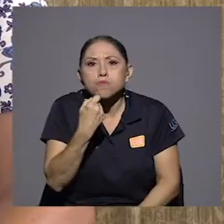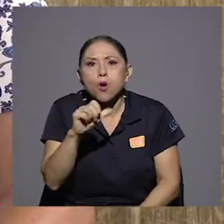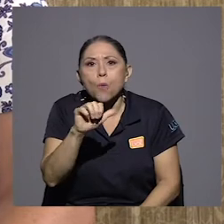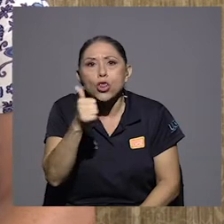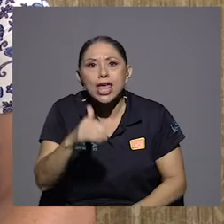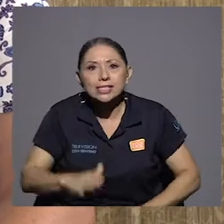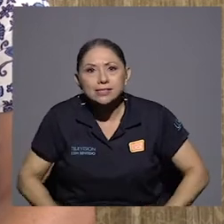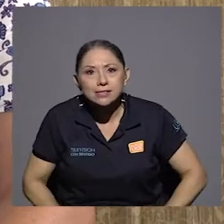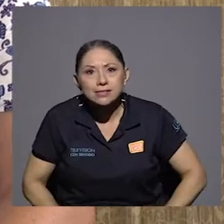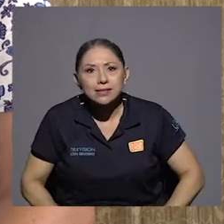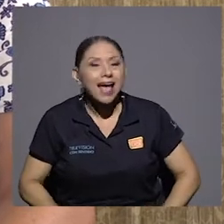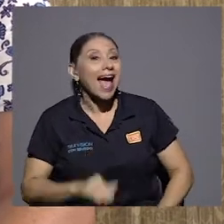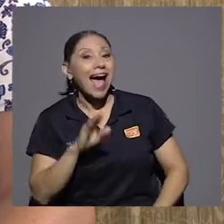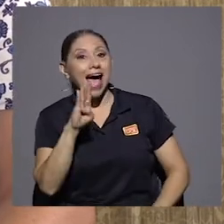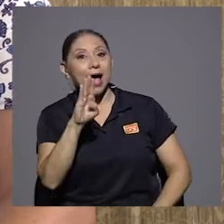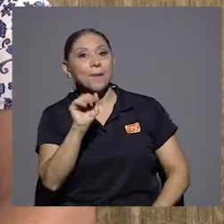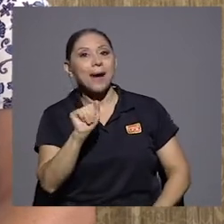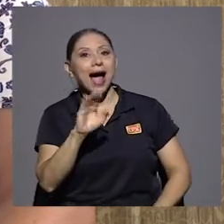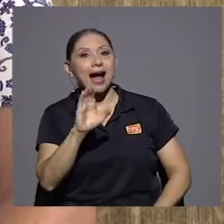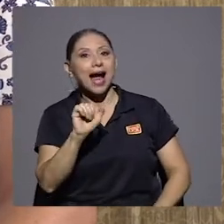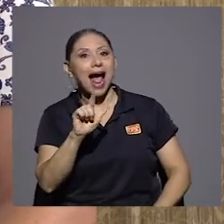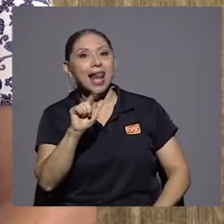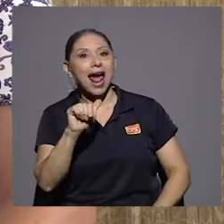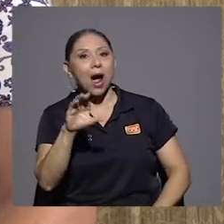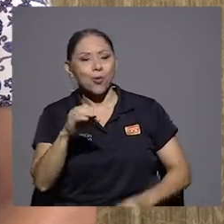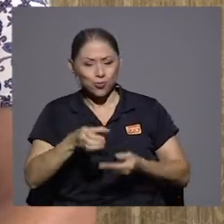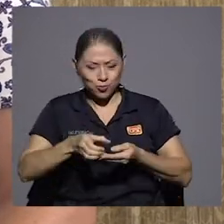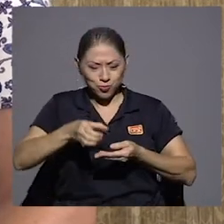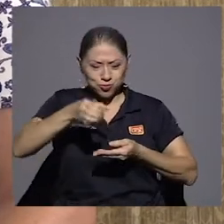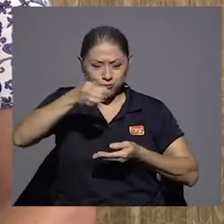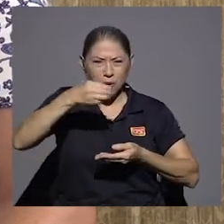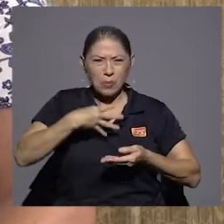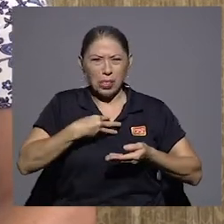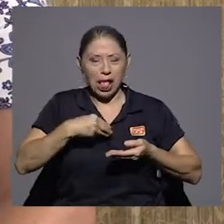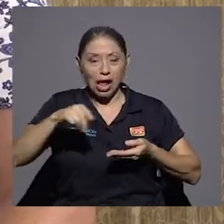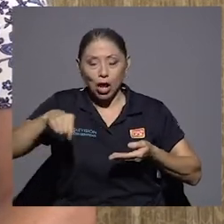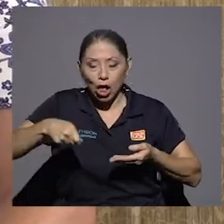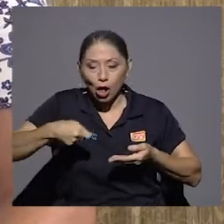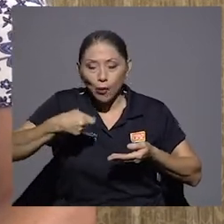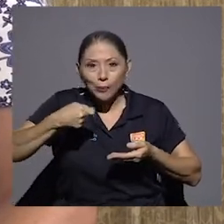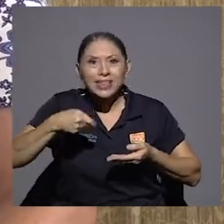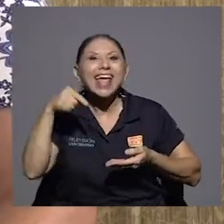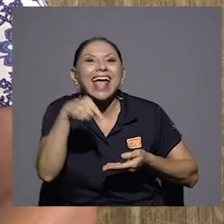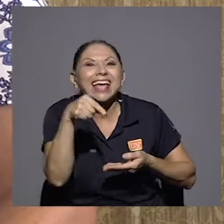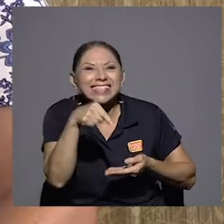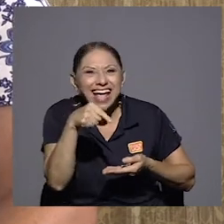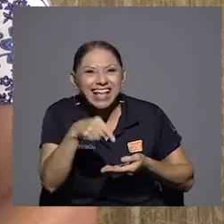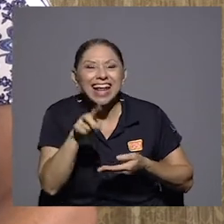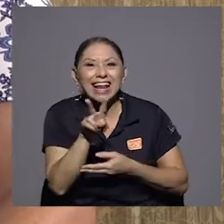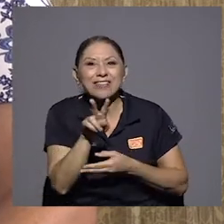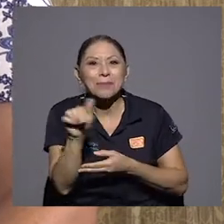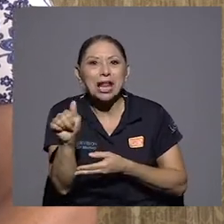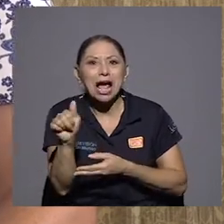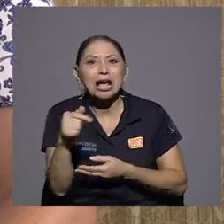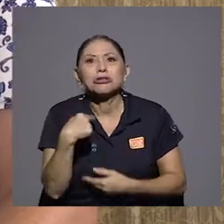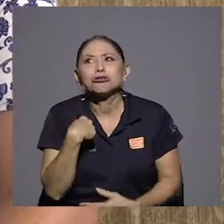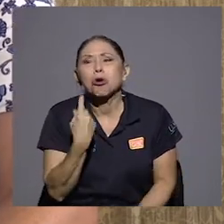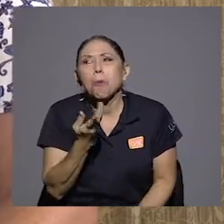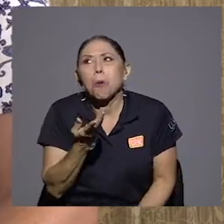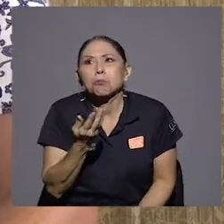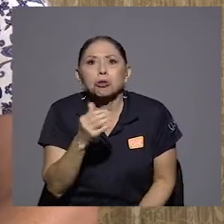era, el bacalao que es vitamina A. Tomé como 10. Viera la regañada. Por hecho, no me pasó nada porque era